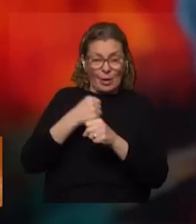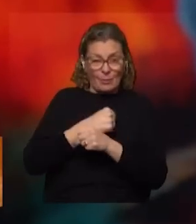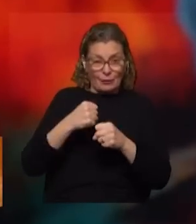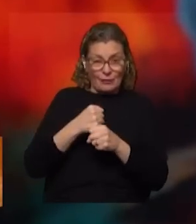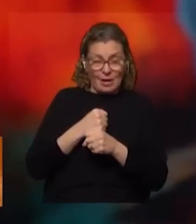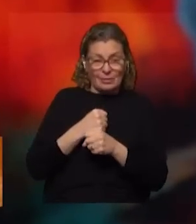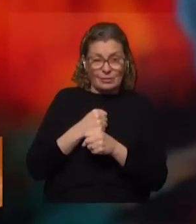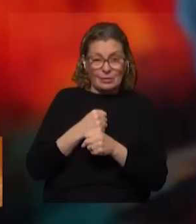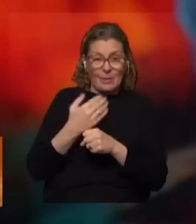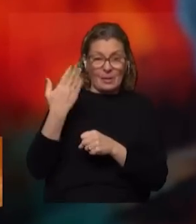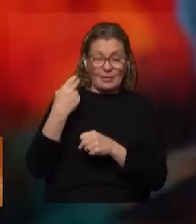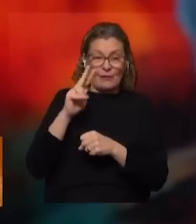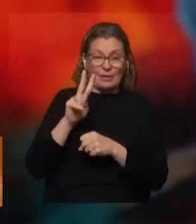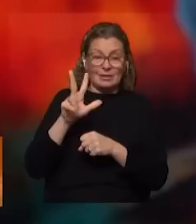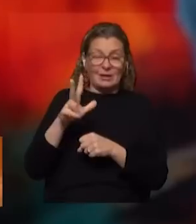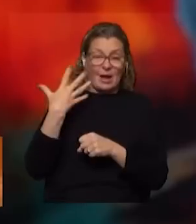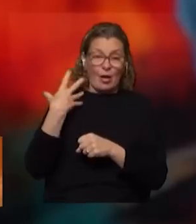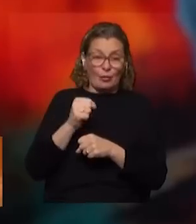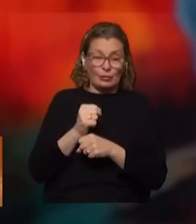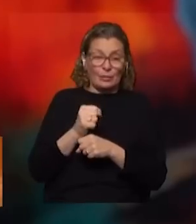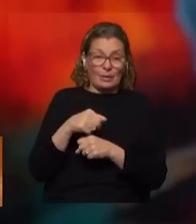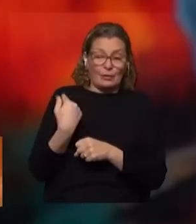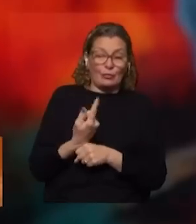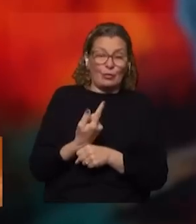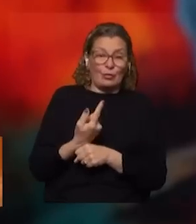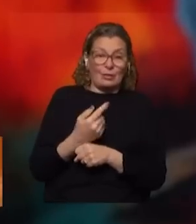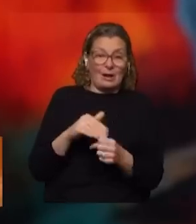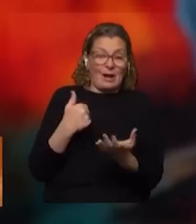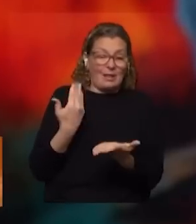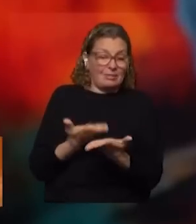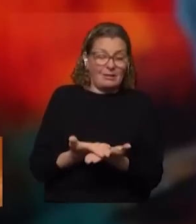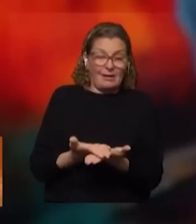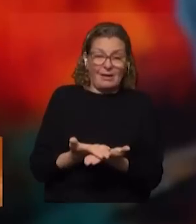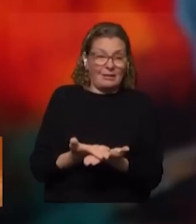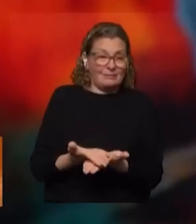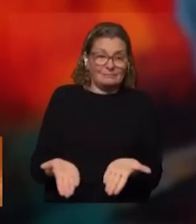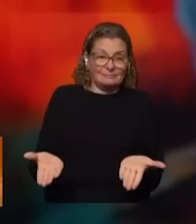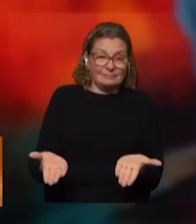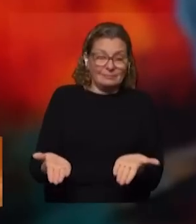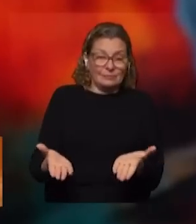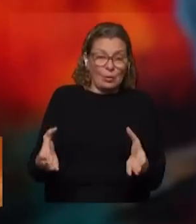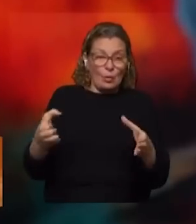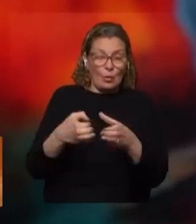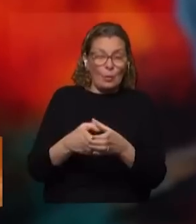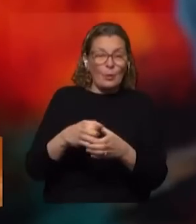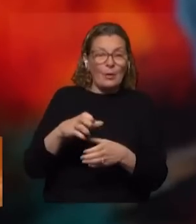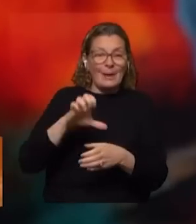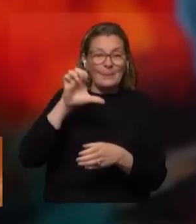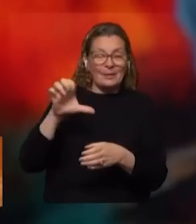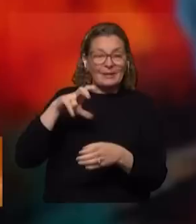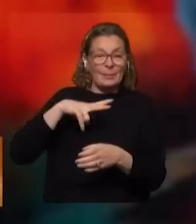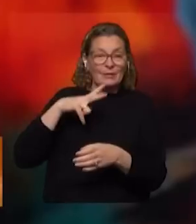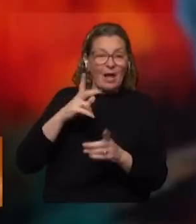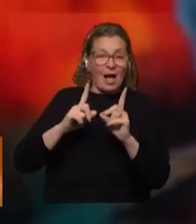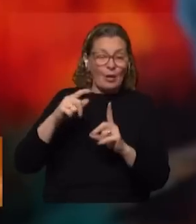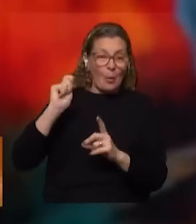lo aprobó el pasado 23 de agosto, que es para nosotros la entrega a un consorcio de empresas privadas de patrimonio